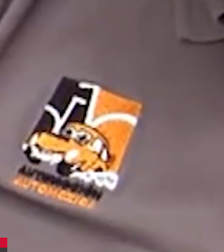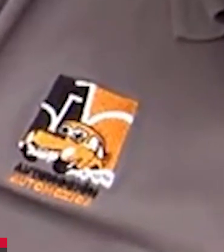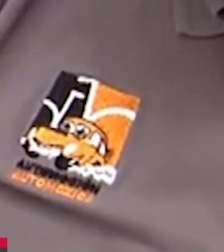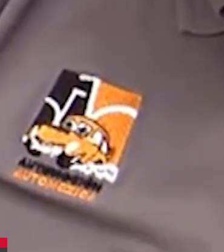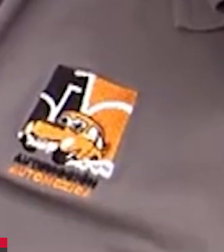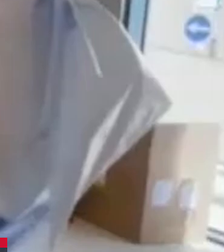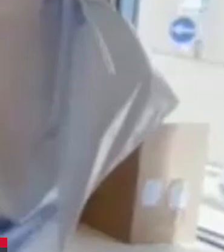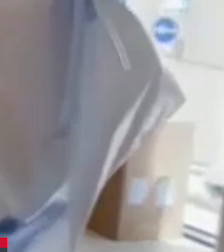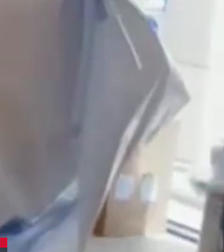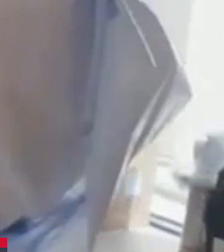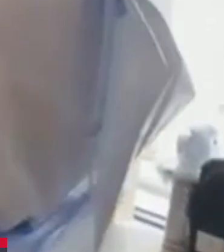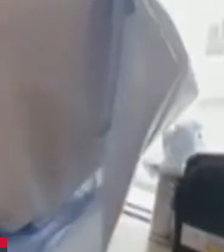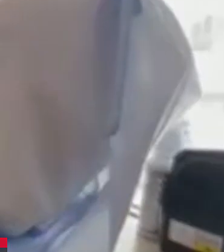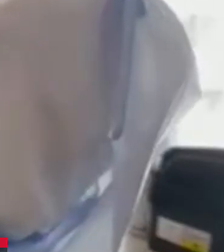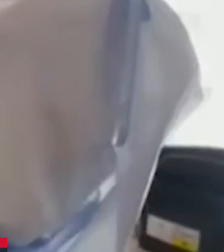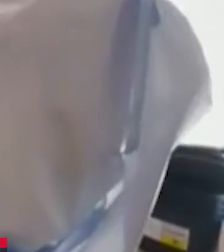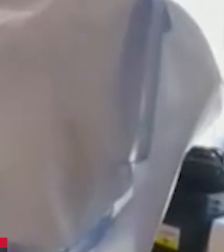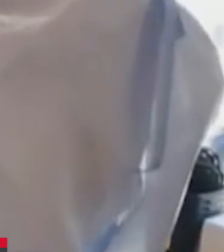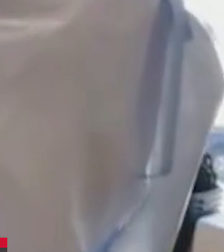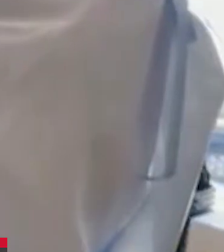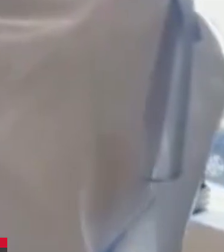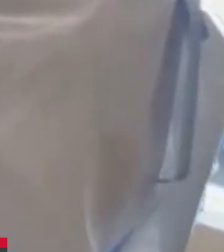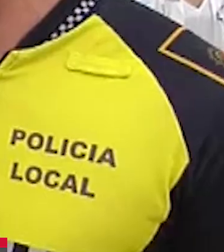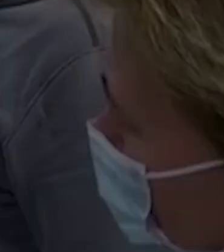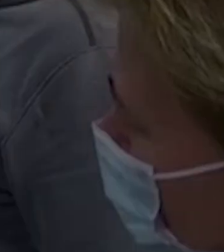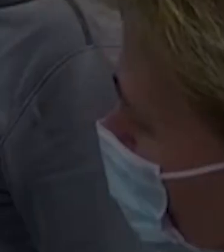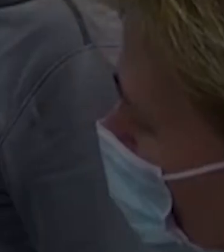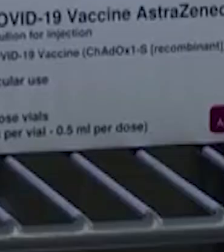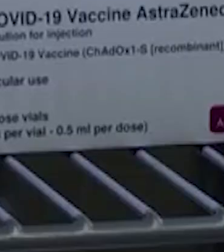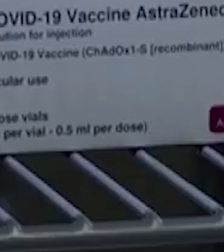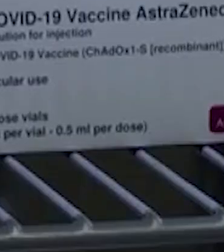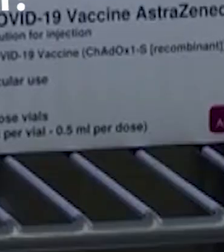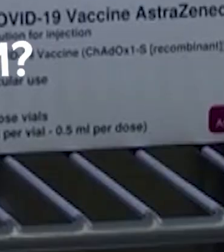entre la vacuna y este tipo de eventos, pero tampoco se puede descartar.